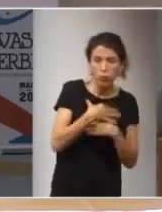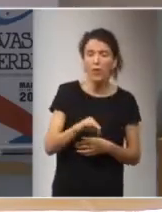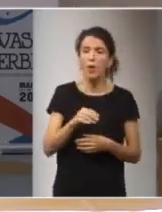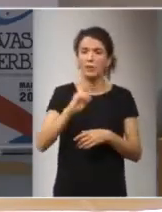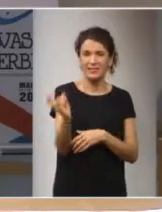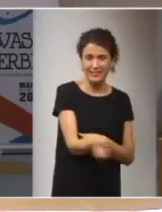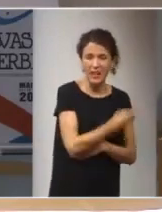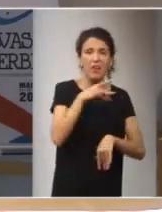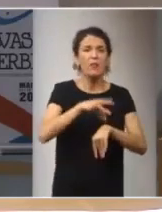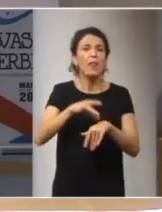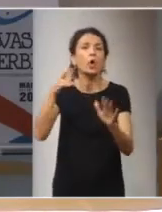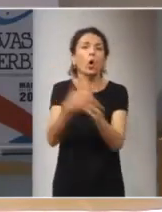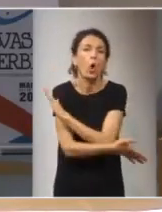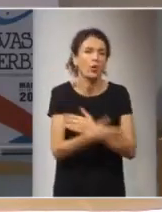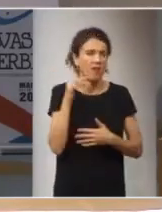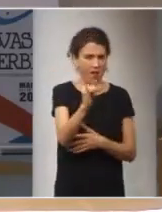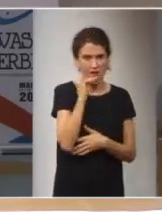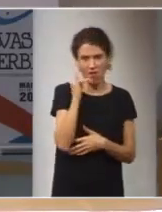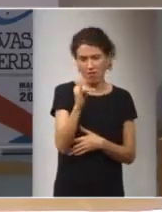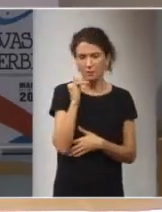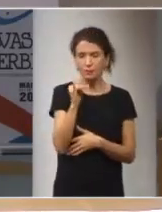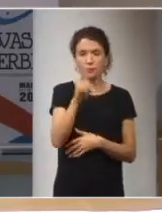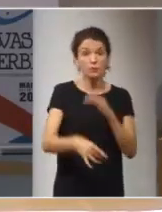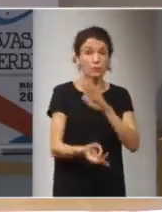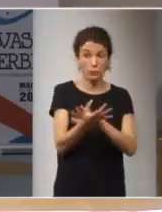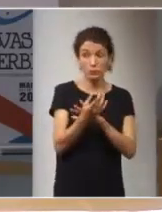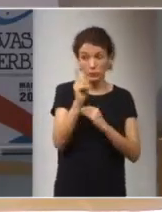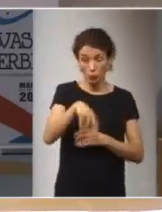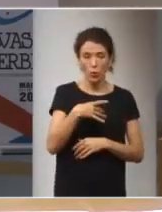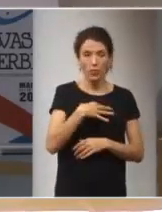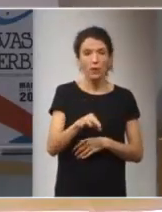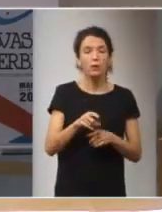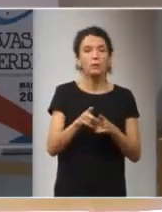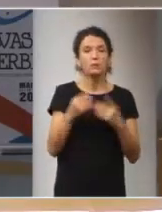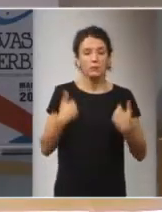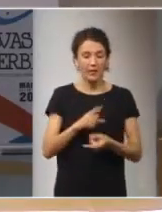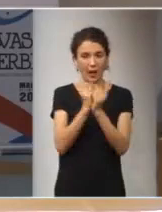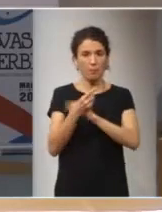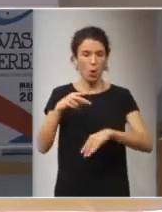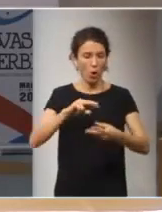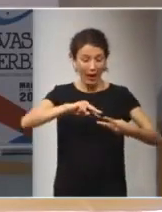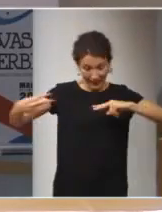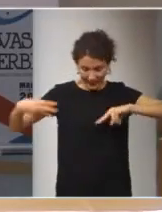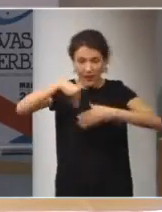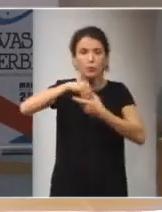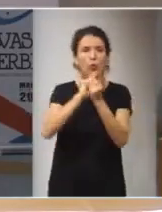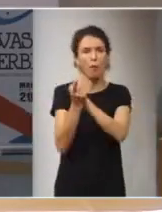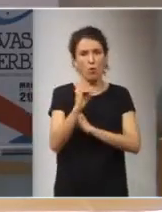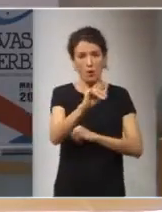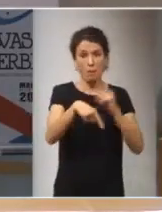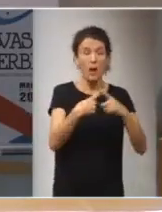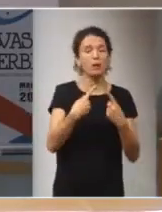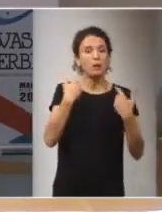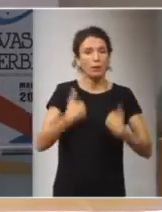enfermedades crónicas también va a producir cambios alteraciones genéticas sobre las personas y